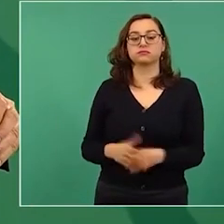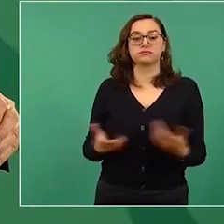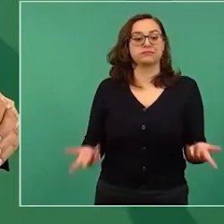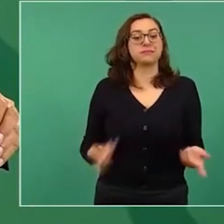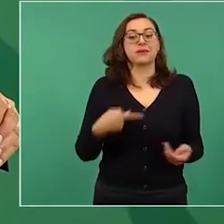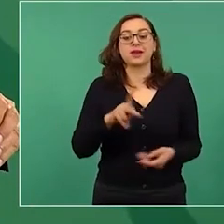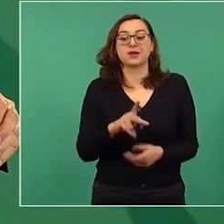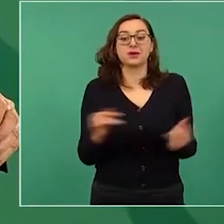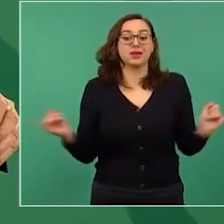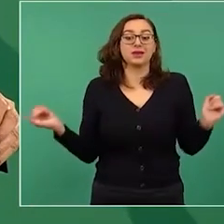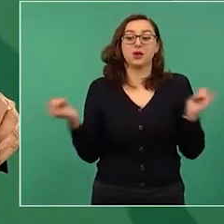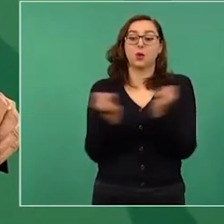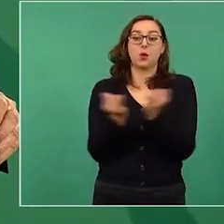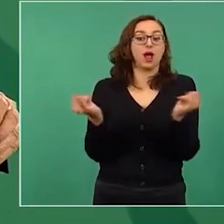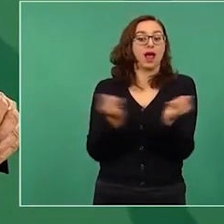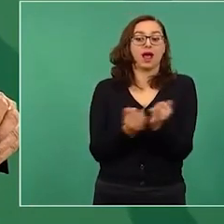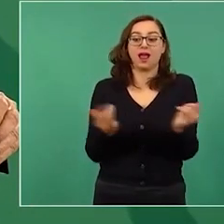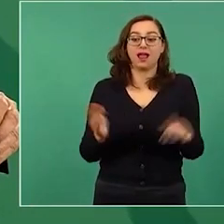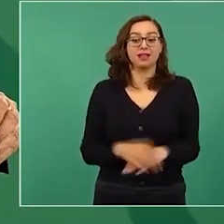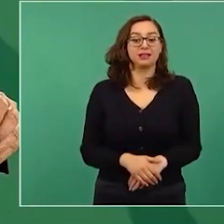Nada más que hipócritas.